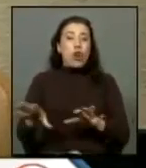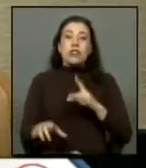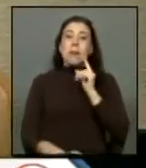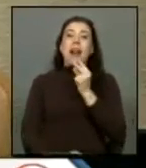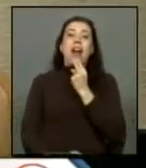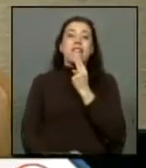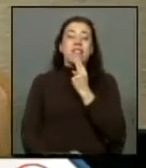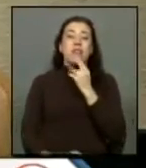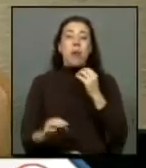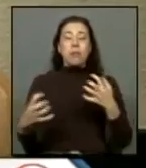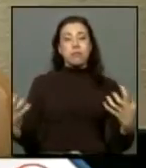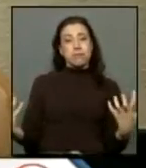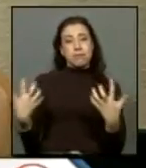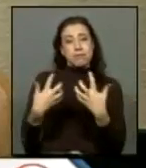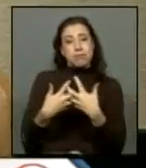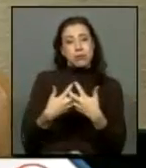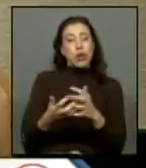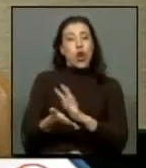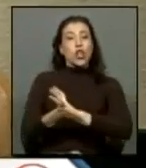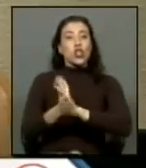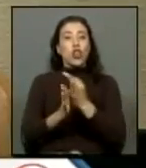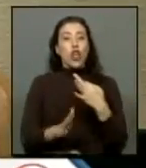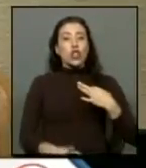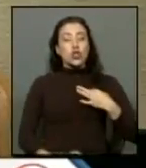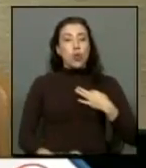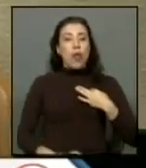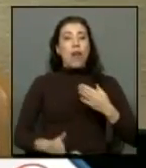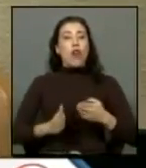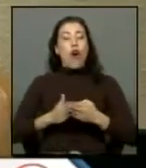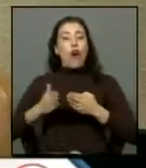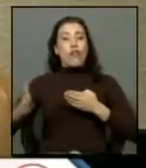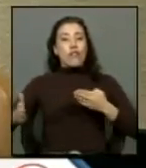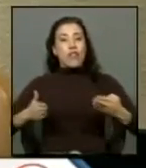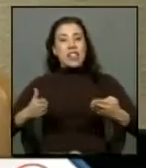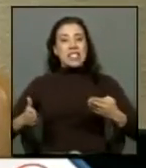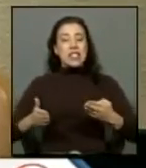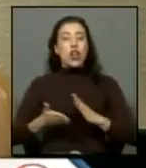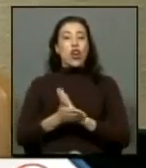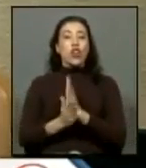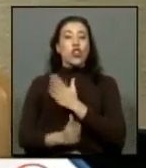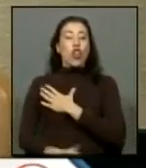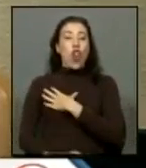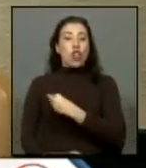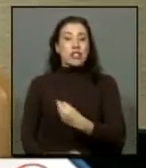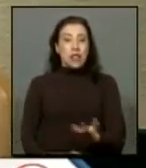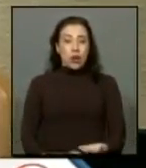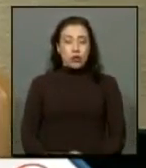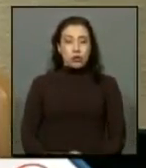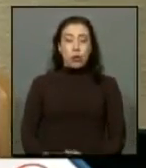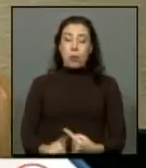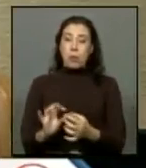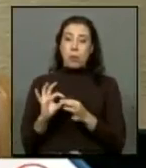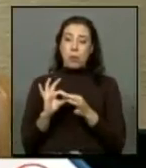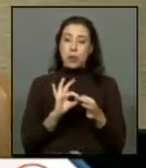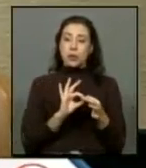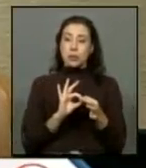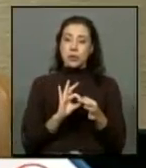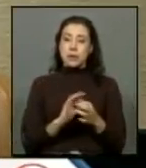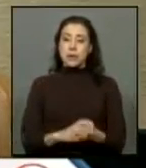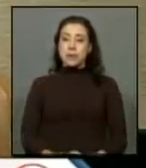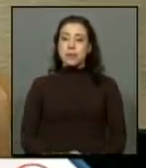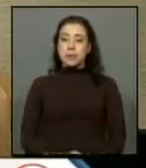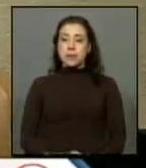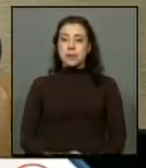vivir y cohesionarse con todos sus ciudadanos con todos sus vecinos con todos sus hijos por lo tanto presidente